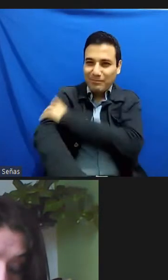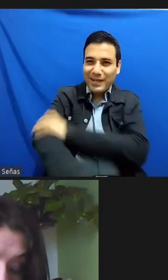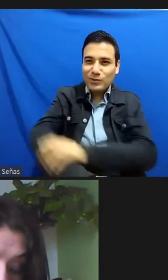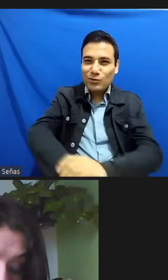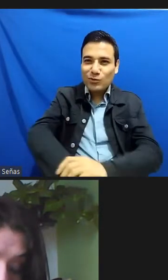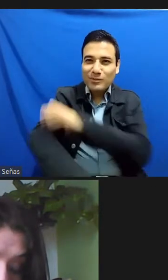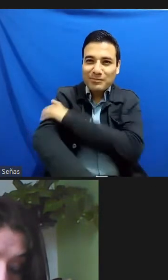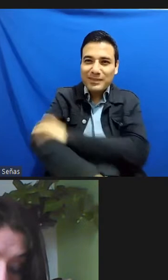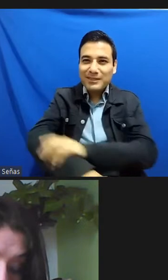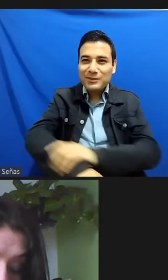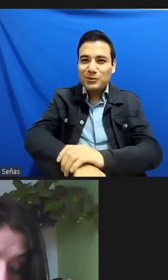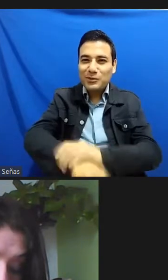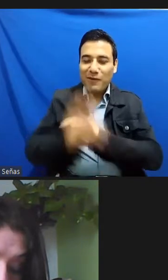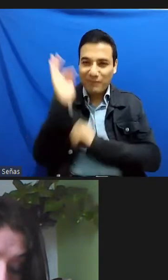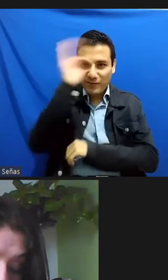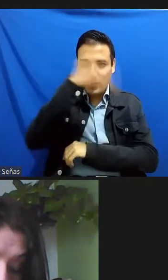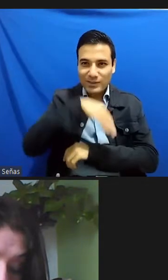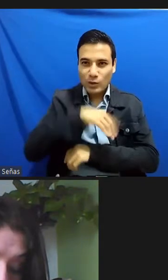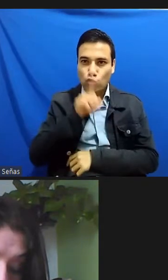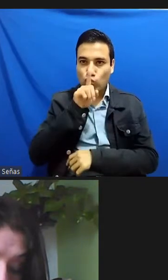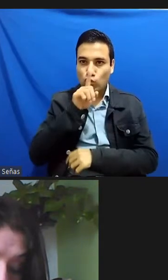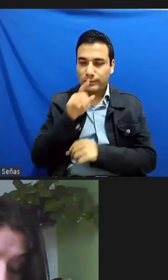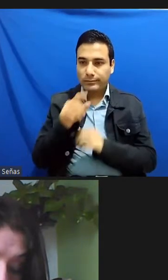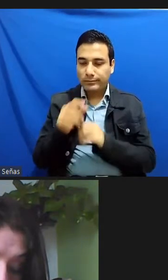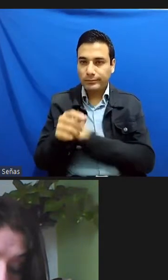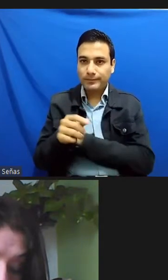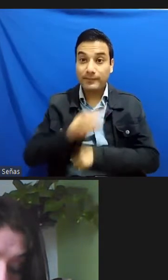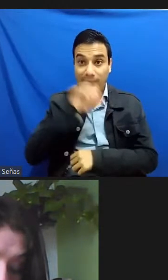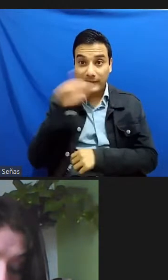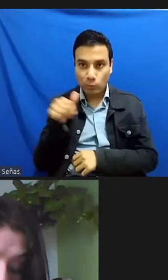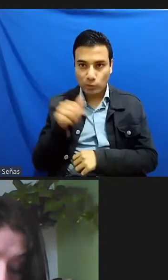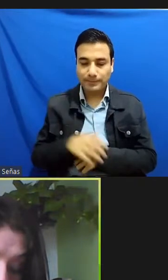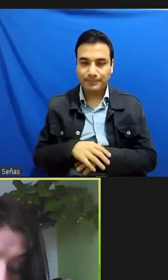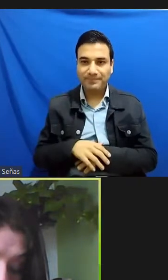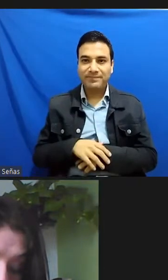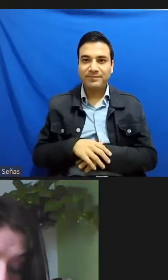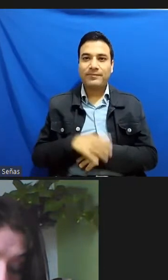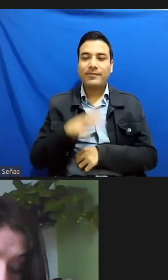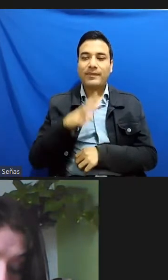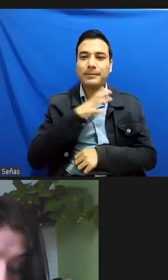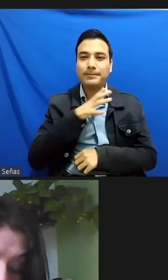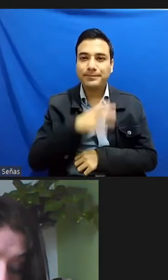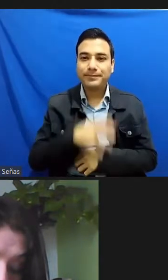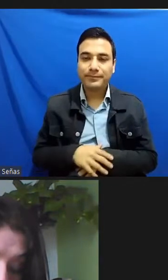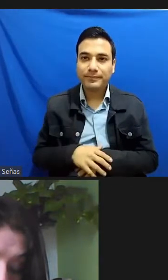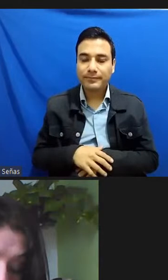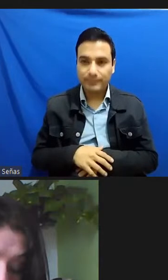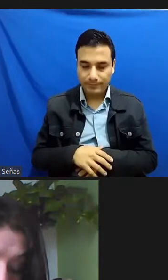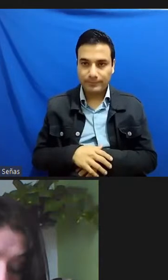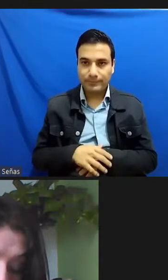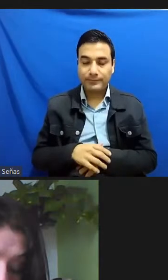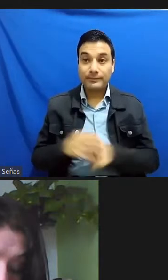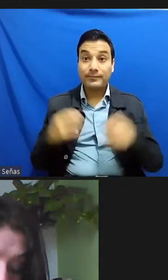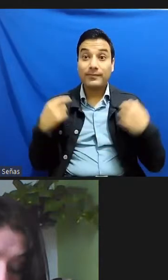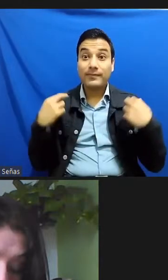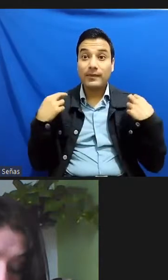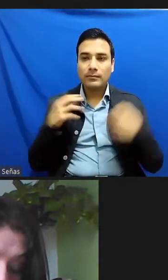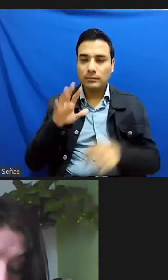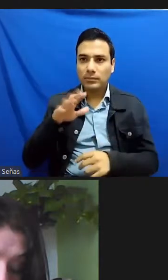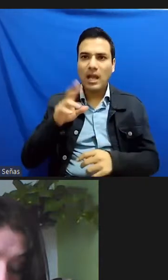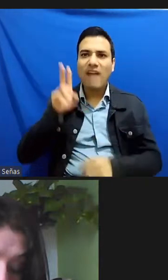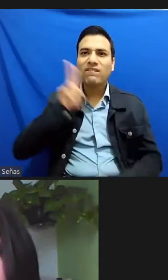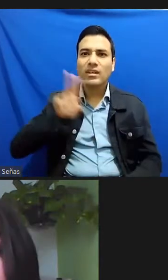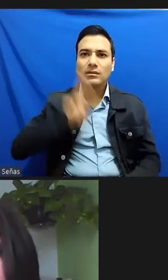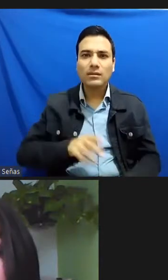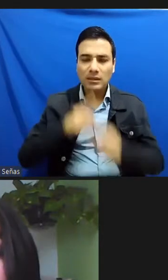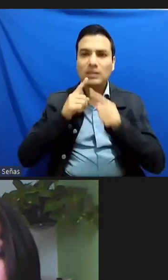entonces cuando había la famosa revisión final de de aquí no sale nadie hasta que no aparezca esa pluma que acaba